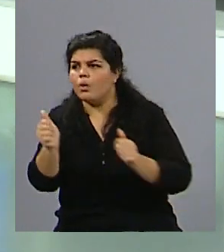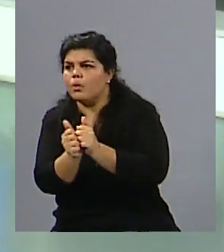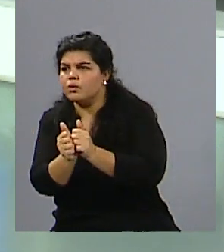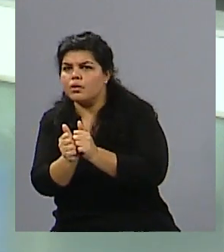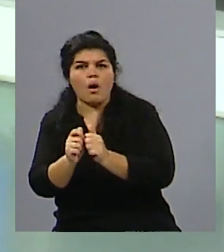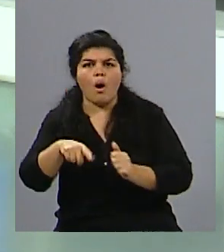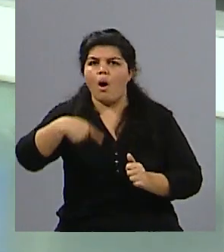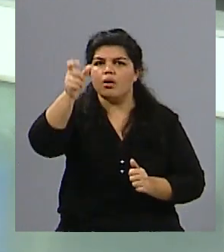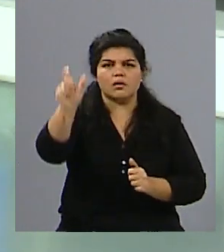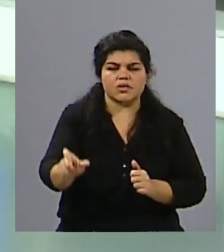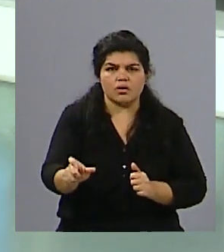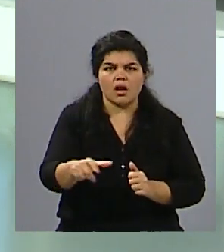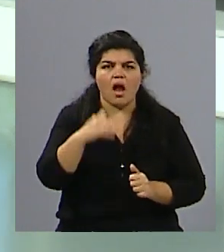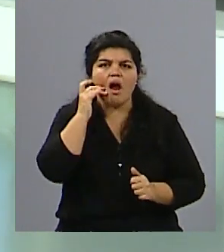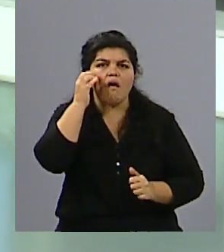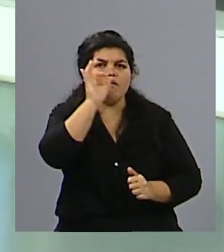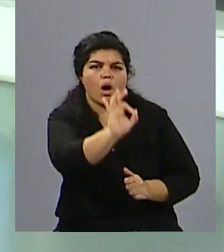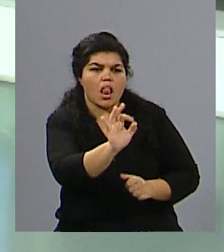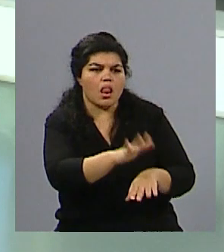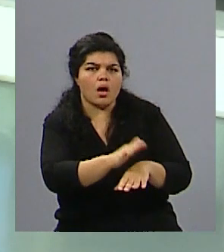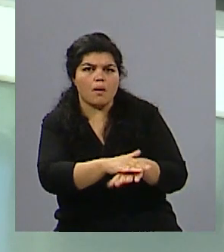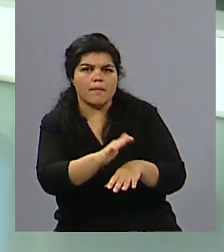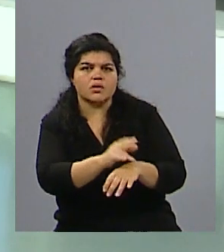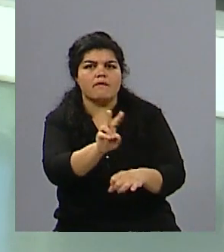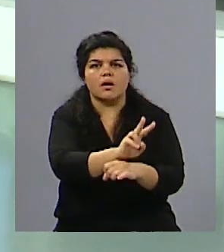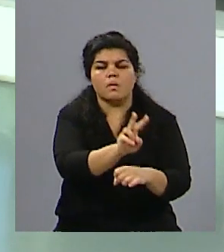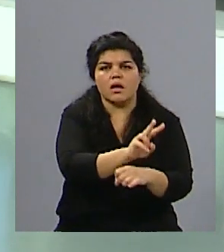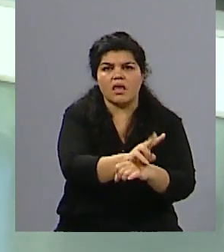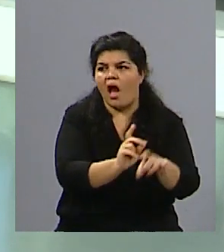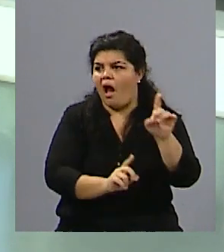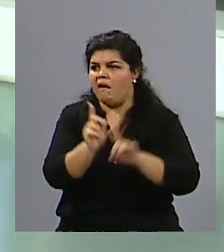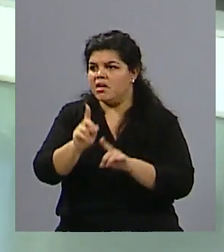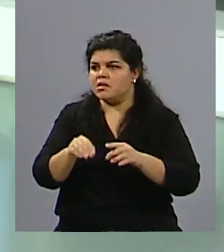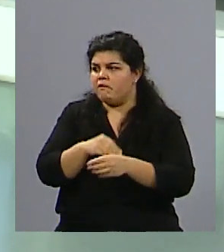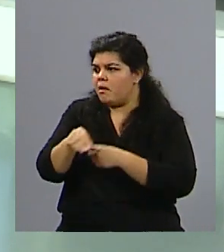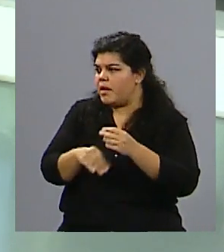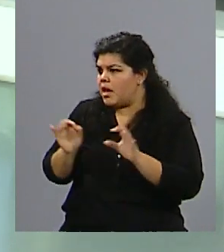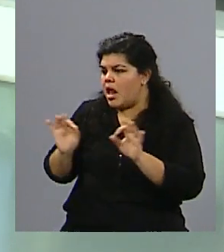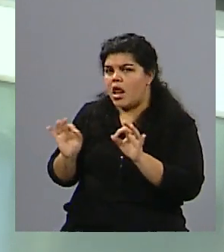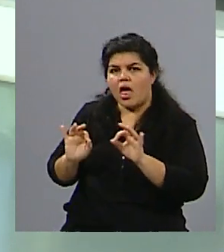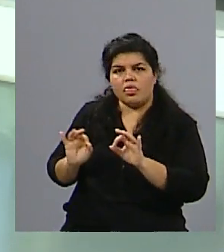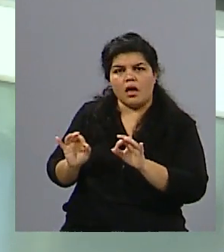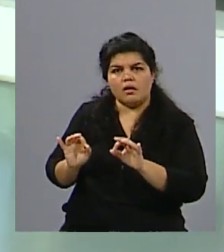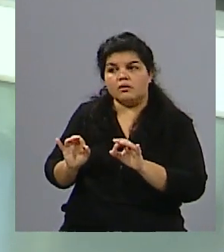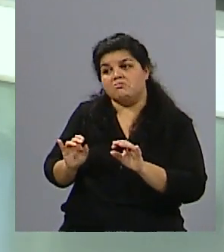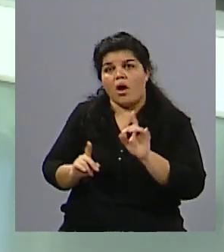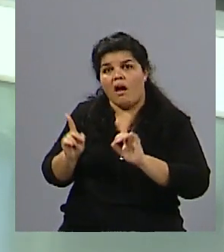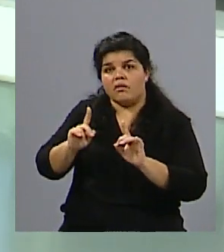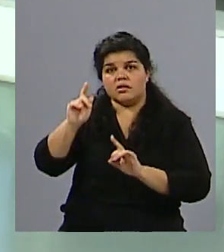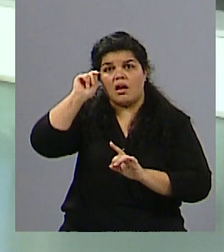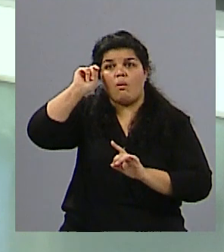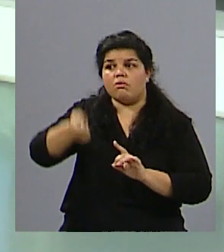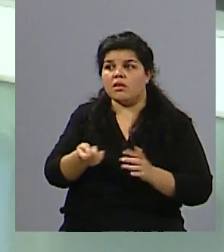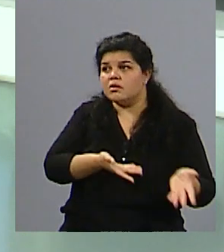tercero, de un abuelo. De Muchas veces incluso no tienen familiar directo, quedan en manos de un amigo o judicializados. La verdad que es muy